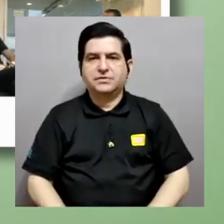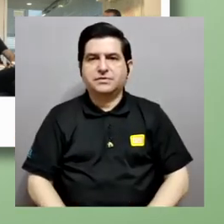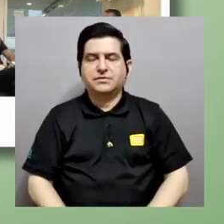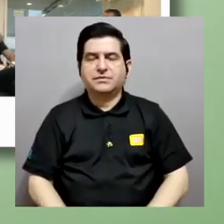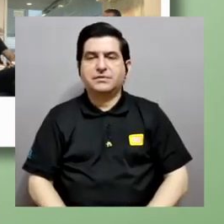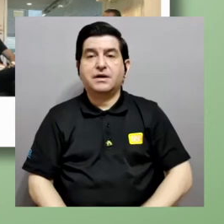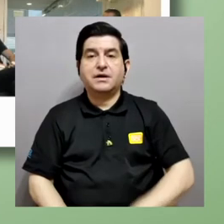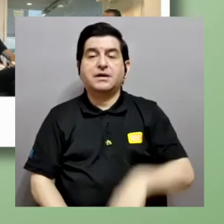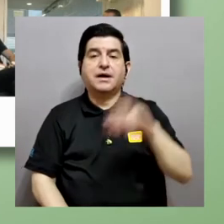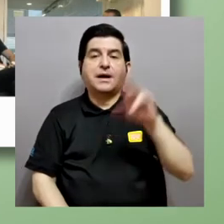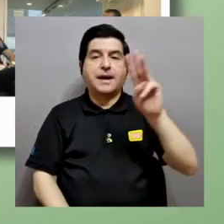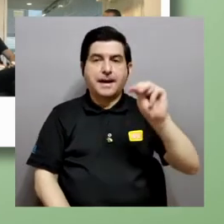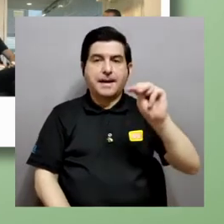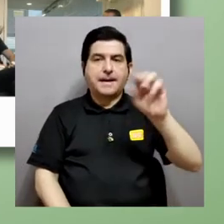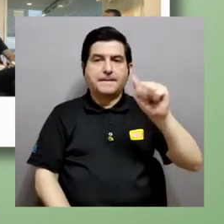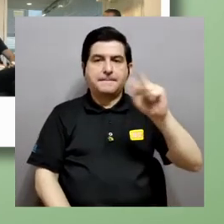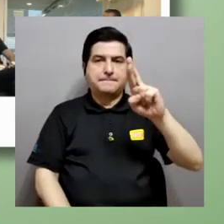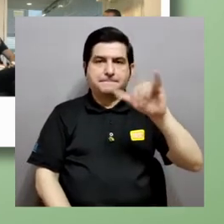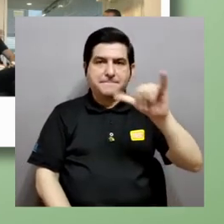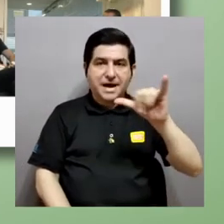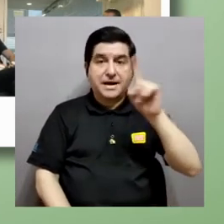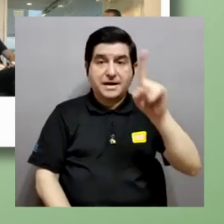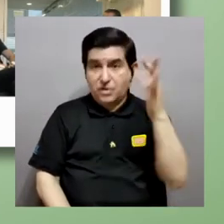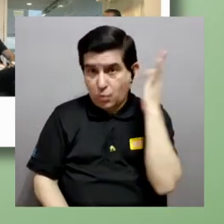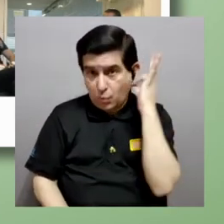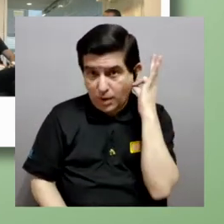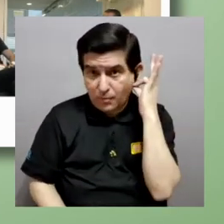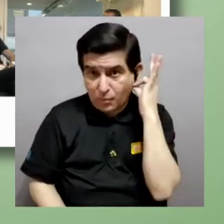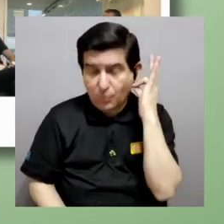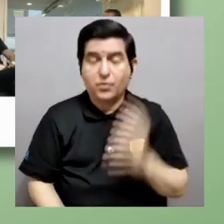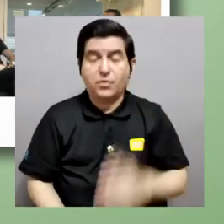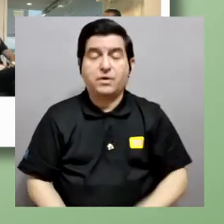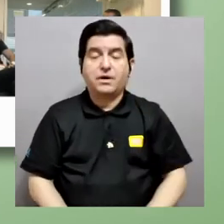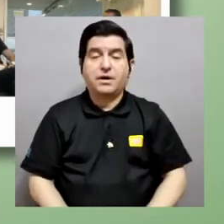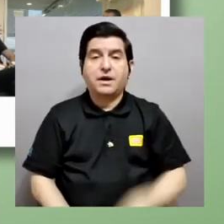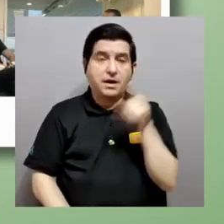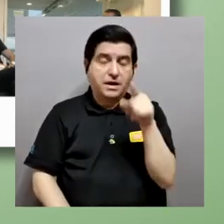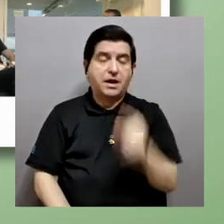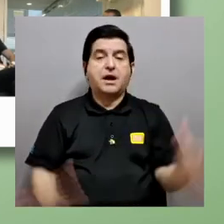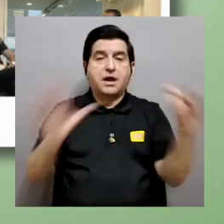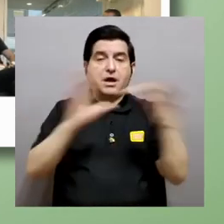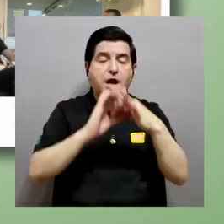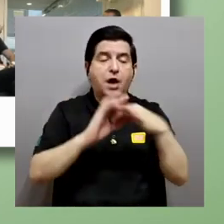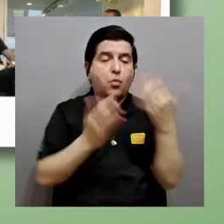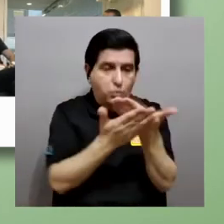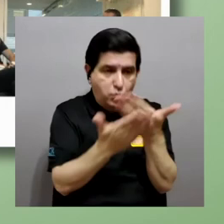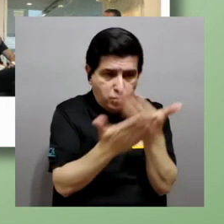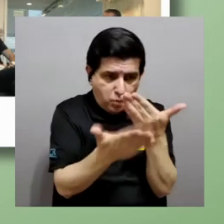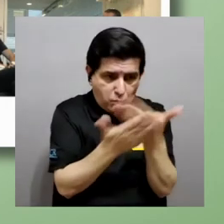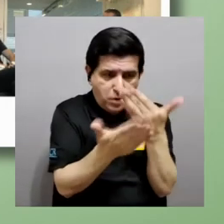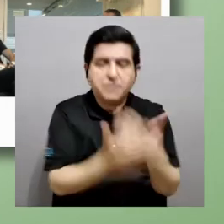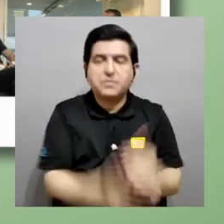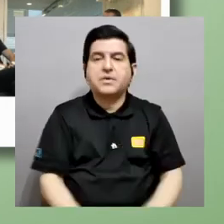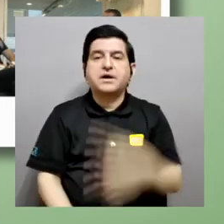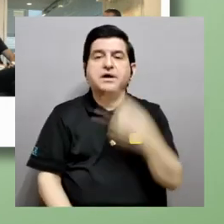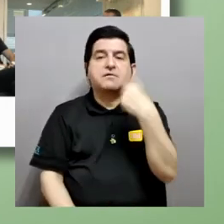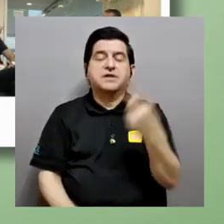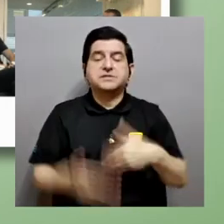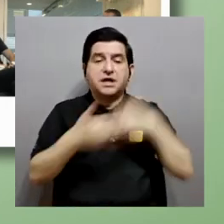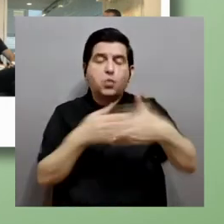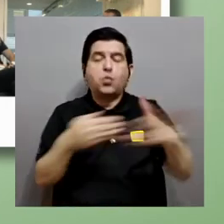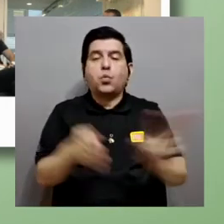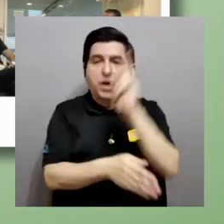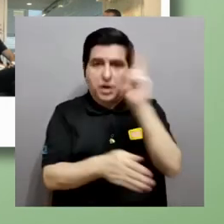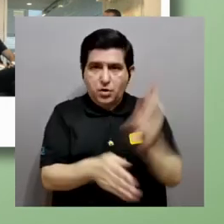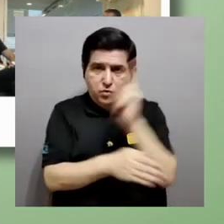fue de Mary una de las muchachas que se unió a nuestros experimentos y nos mencionaba que